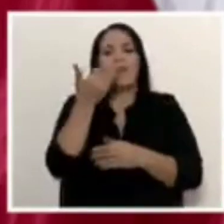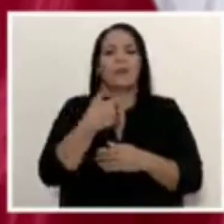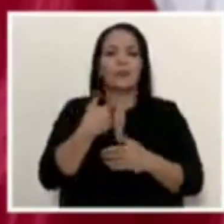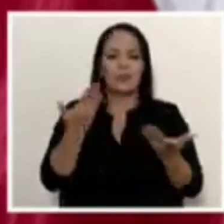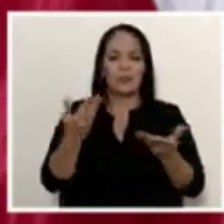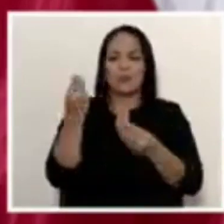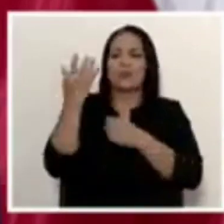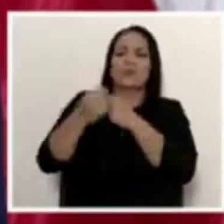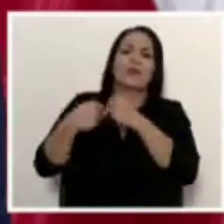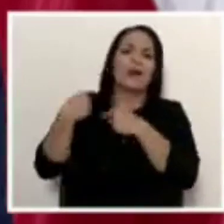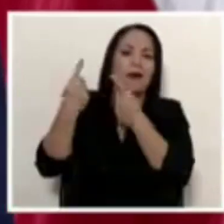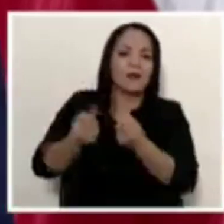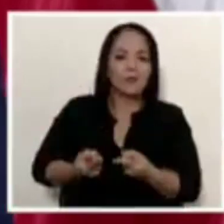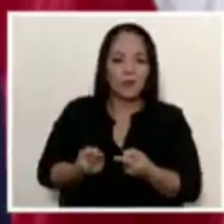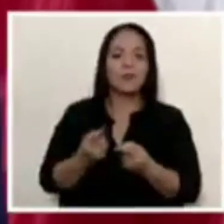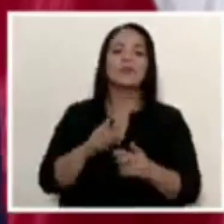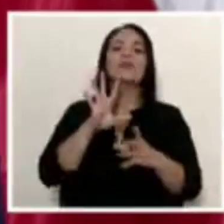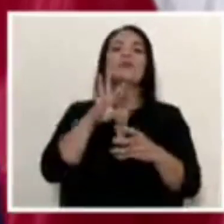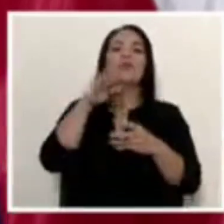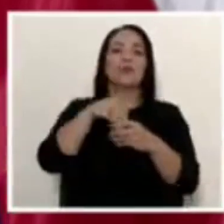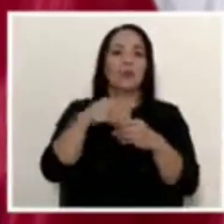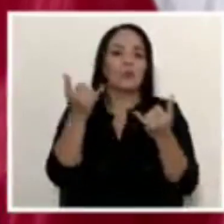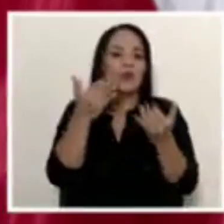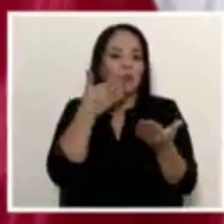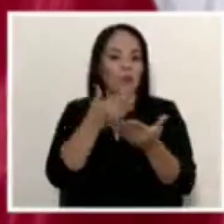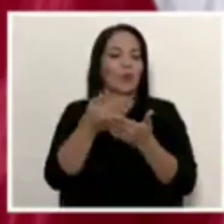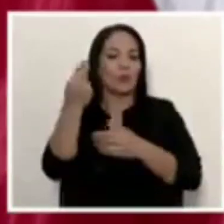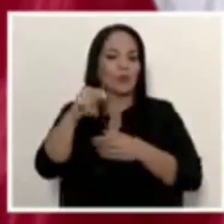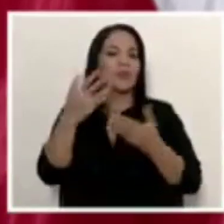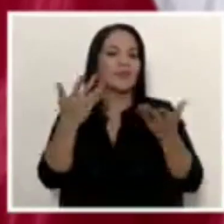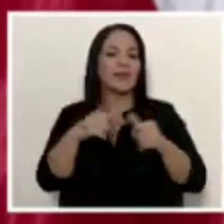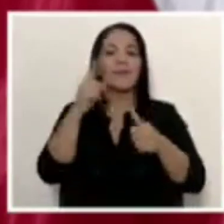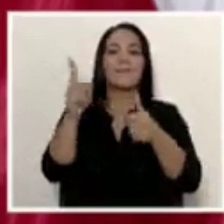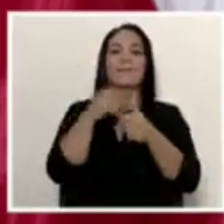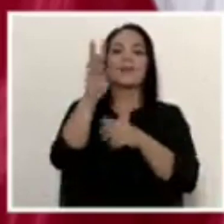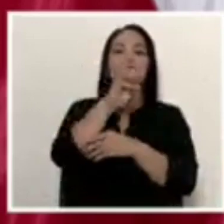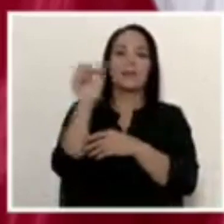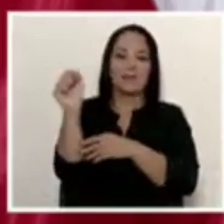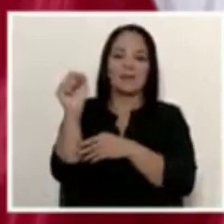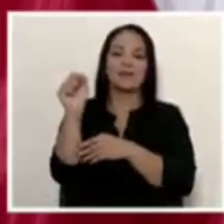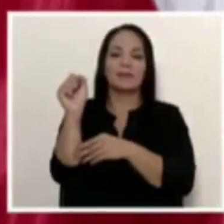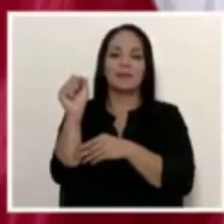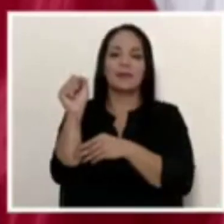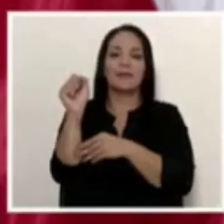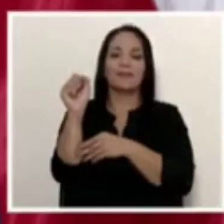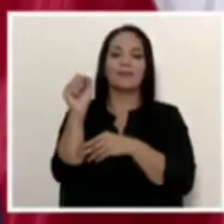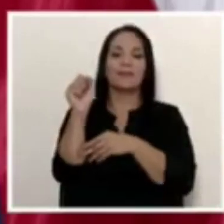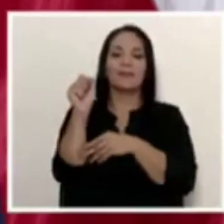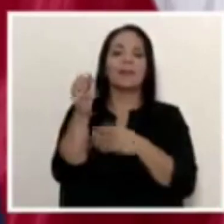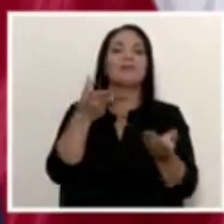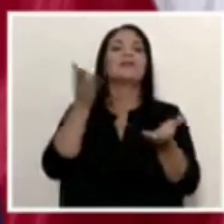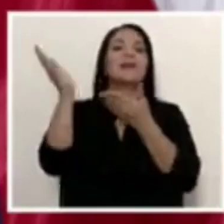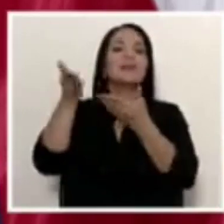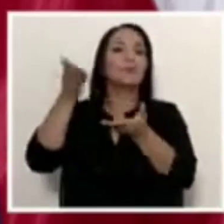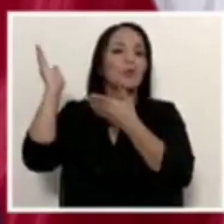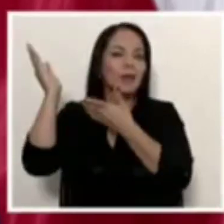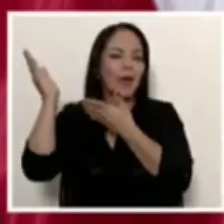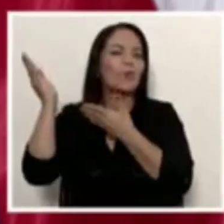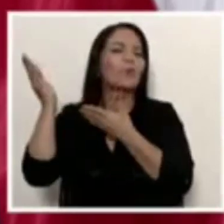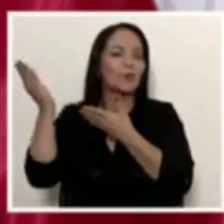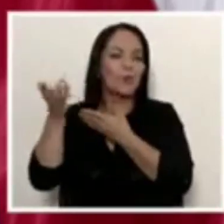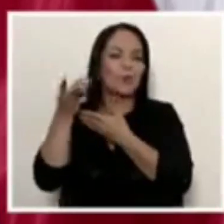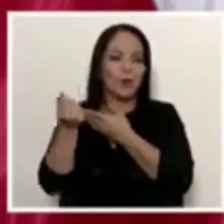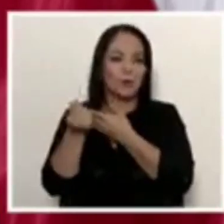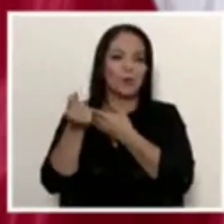años, incluyendo esta muy buena noticia de que en el primer semestre se exportaron nada más y nada